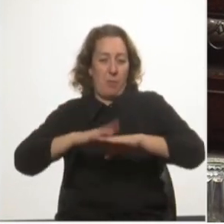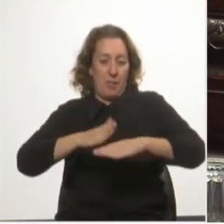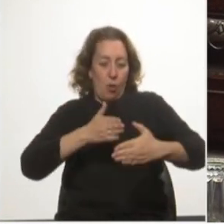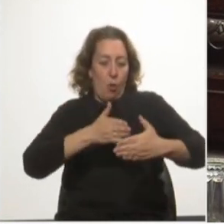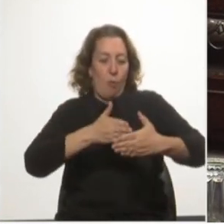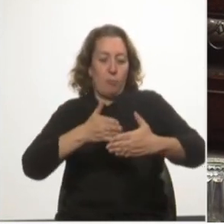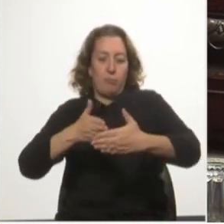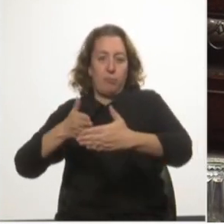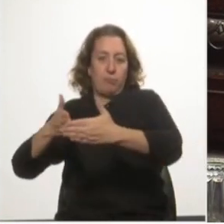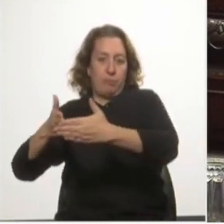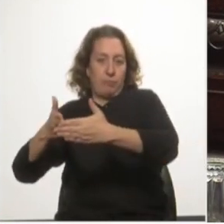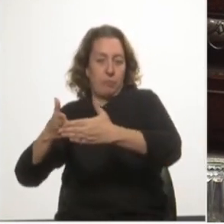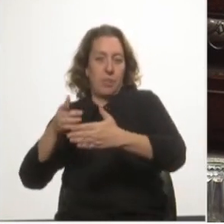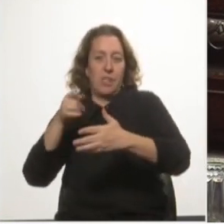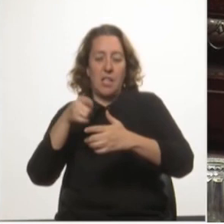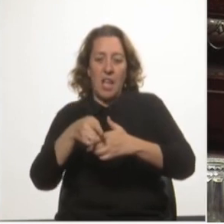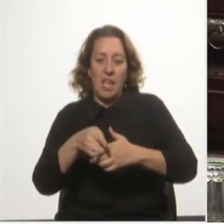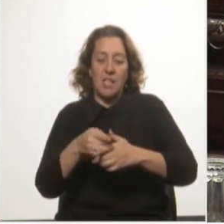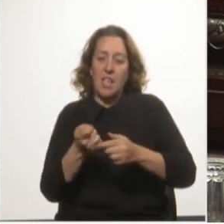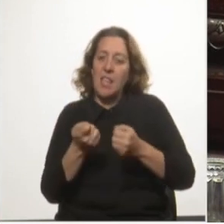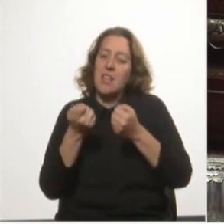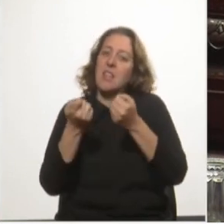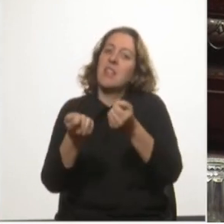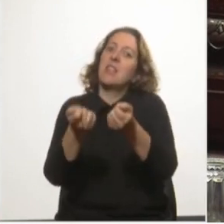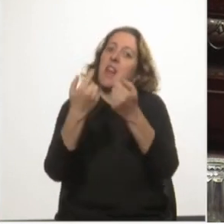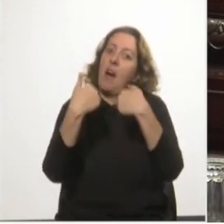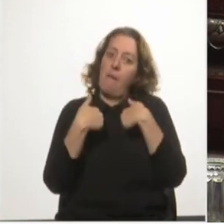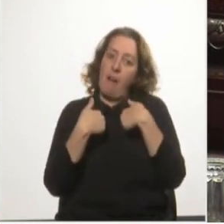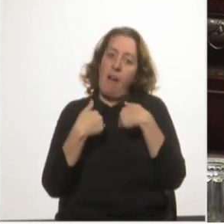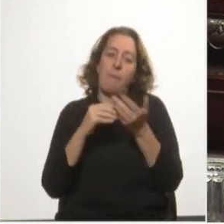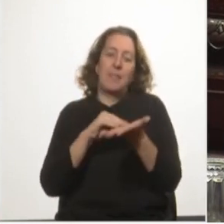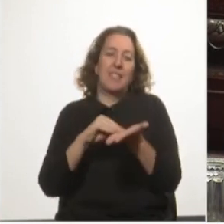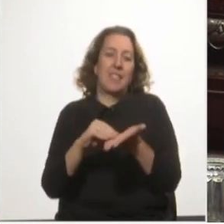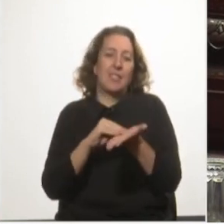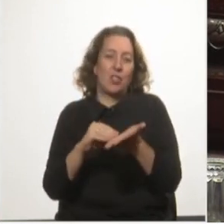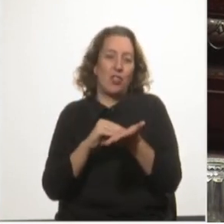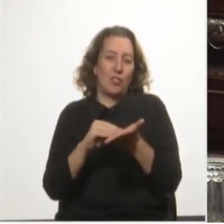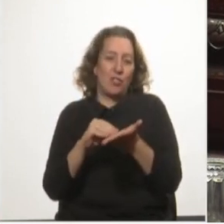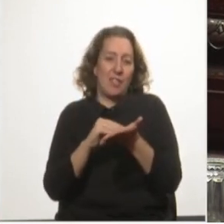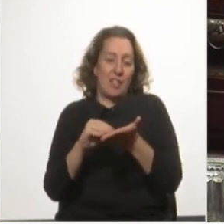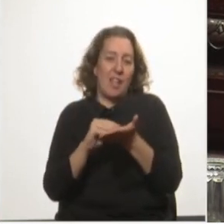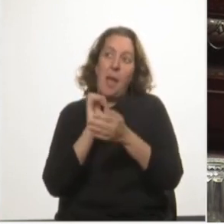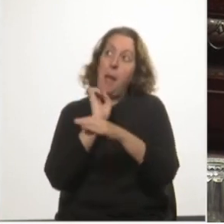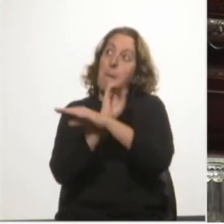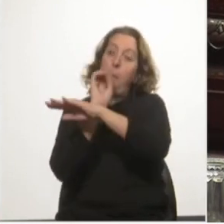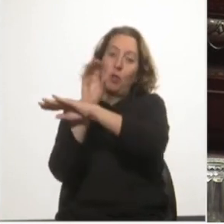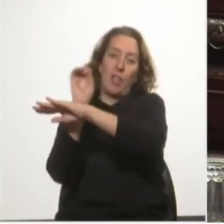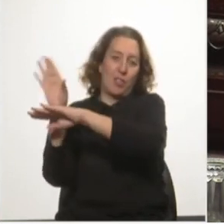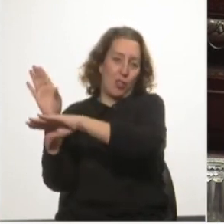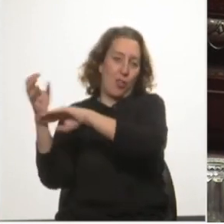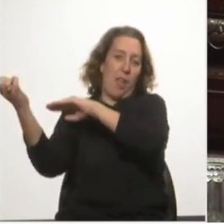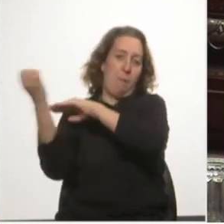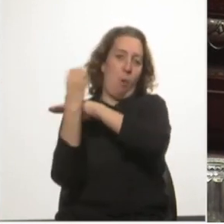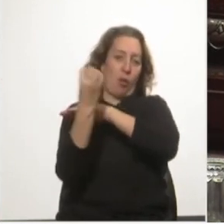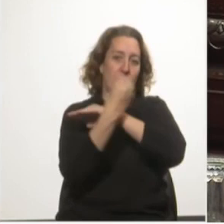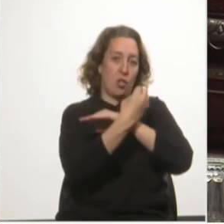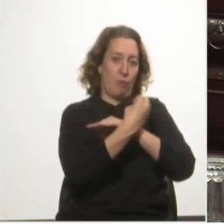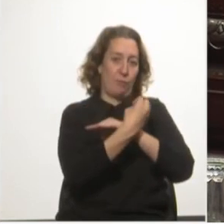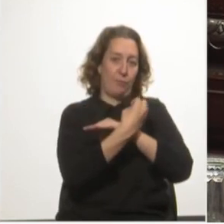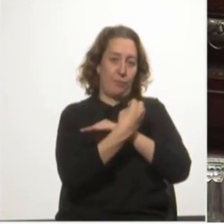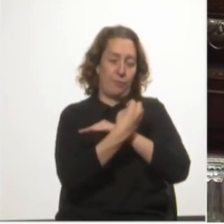naciones a cederles por un tiempo la administración de las corrientes exportadoras e importadoras.